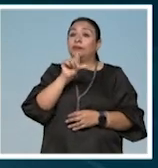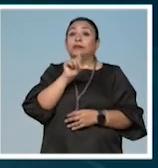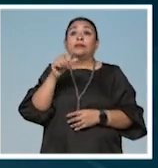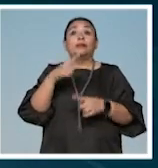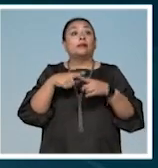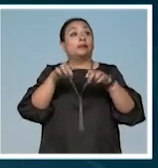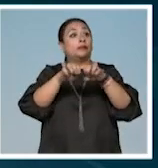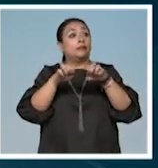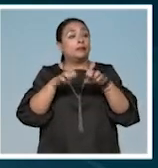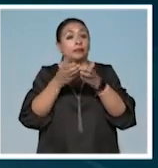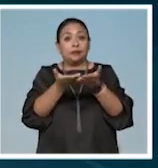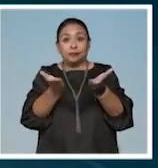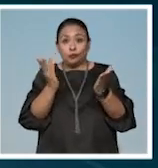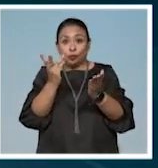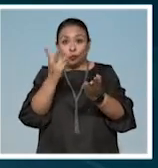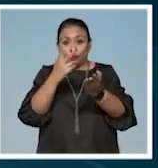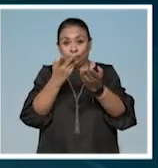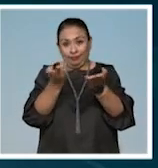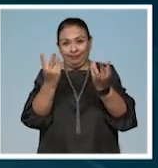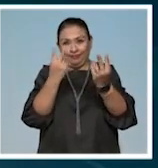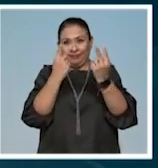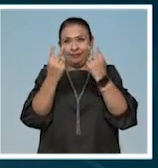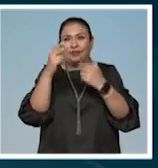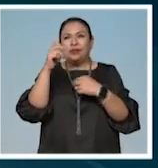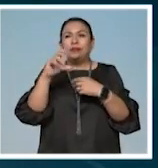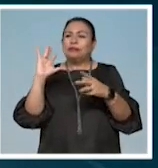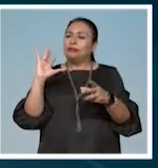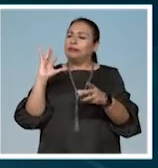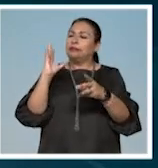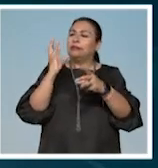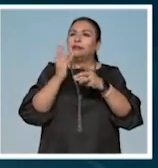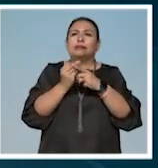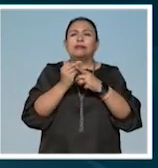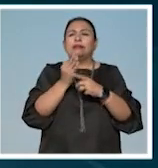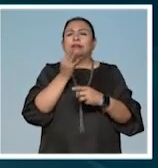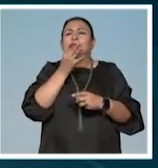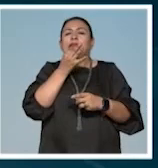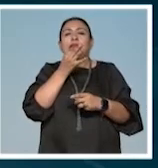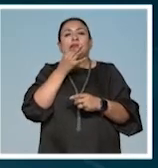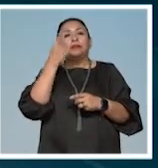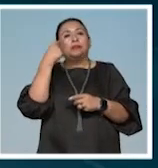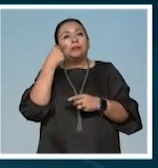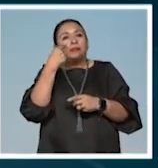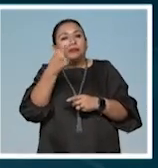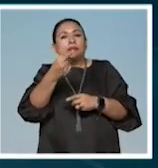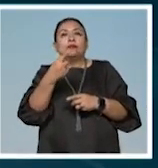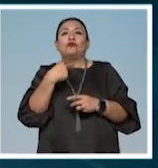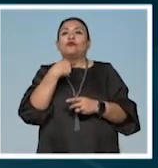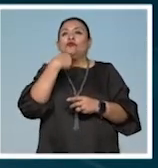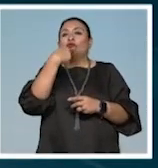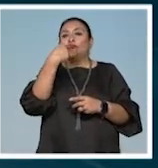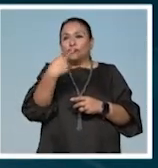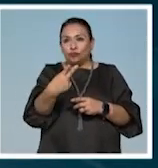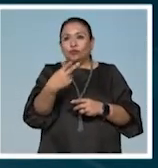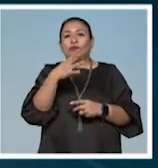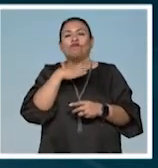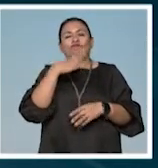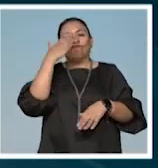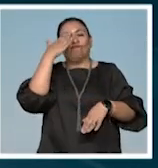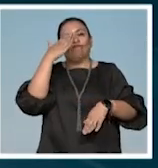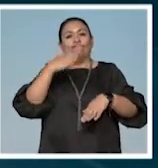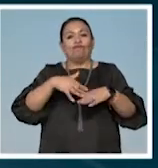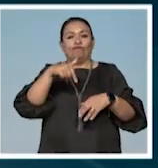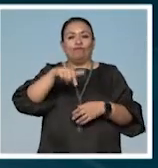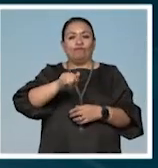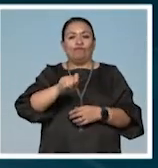equipo y a ustedes, nuestro público. Vamos a hacer un recorrido en unos cuantos minutos a descubrir estas voces que han dejado huella